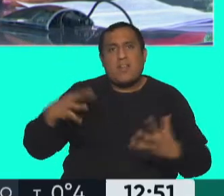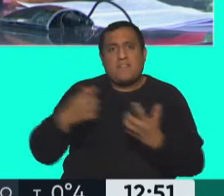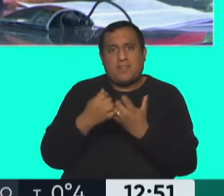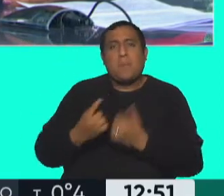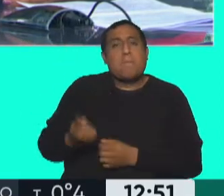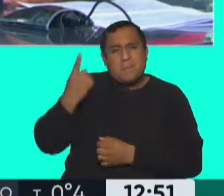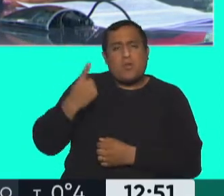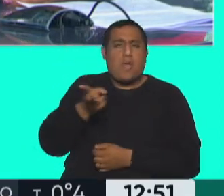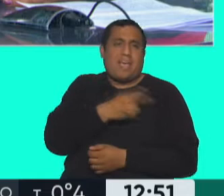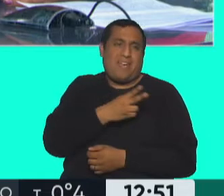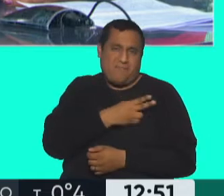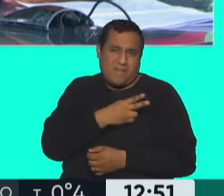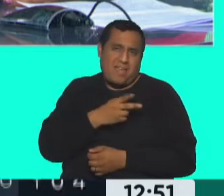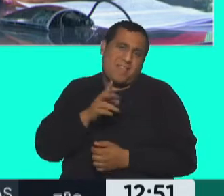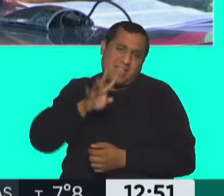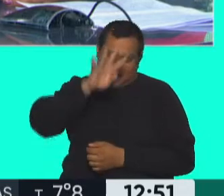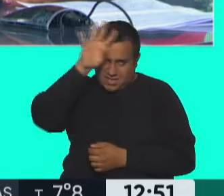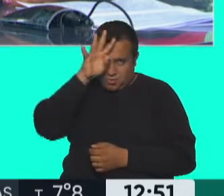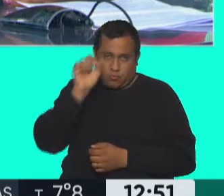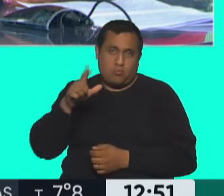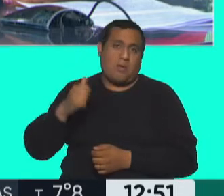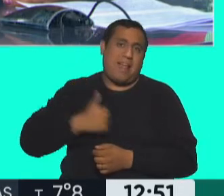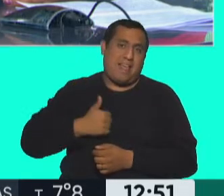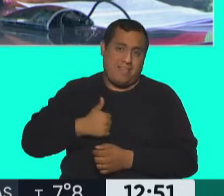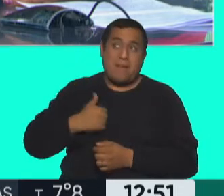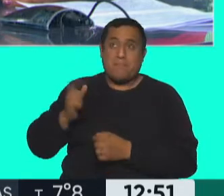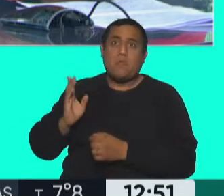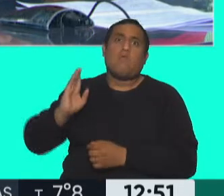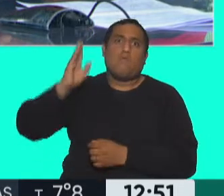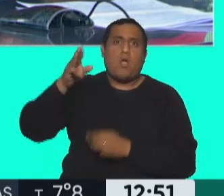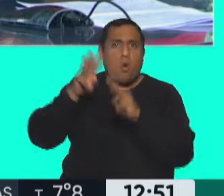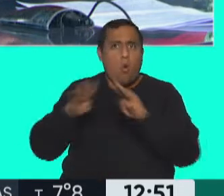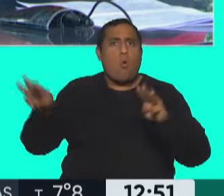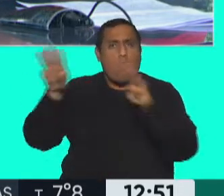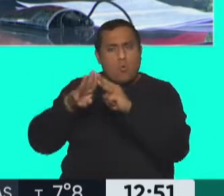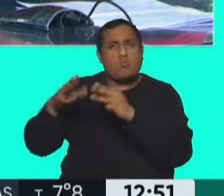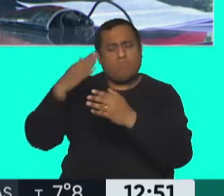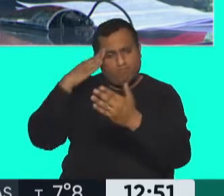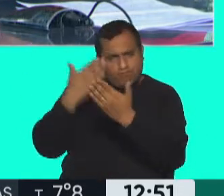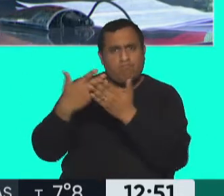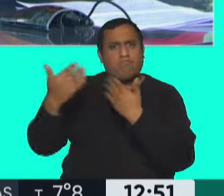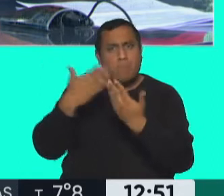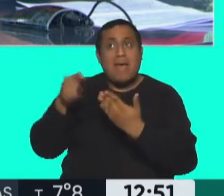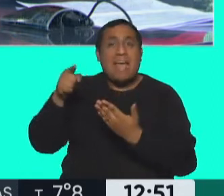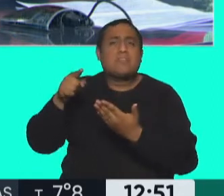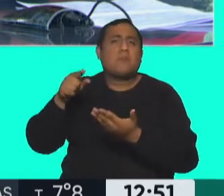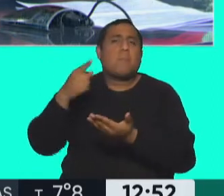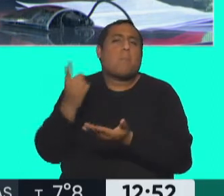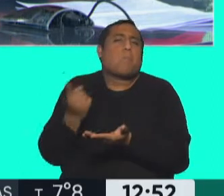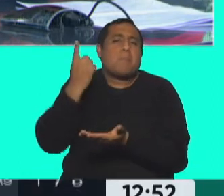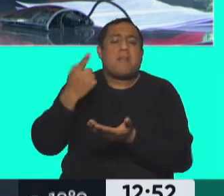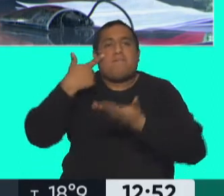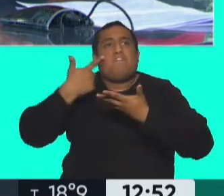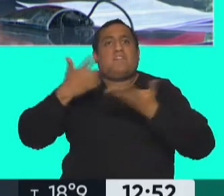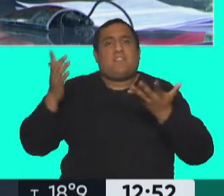gran jefe de Skahen. de Canadá, de las primeras naciones de Canadá. Ahí se abrió como la primera visibilización, sin suerte